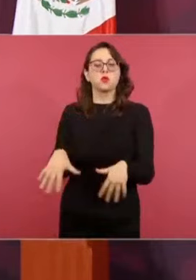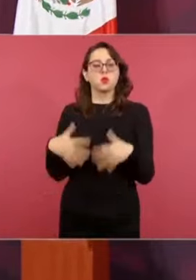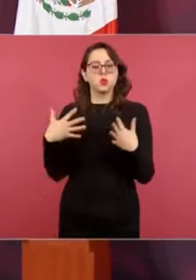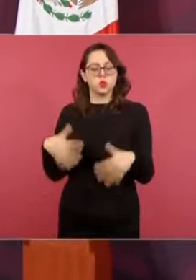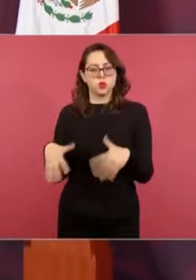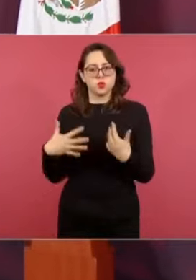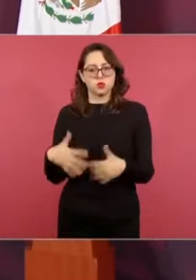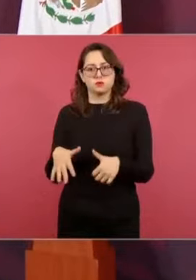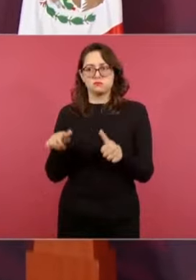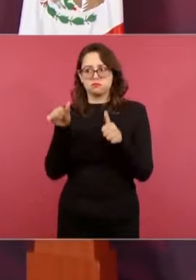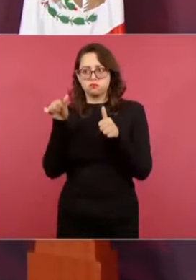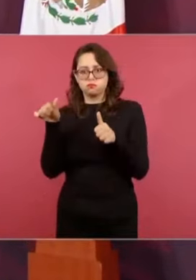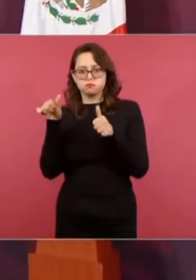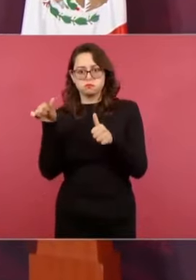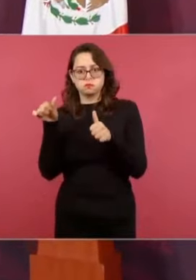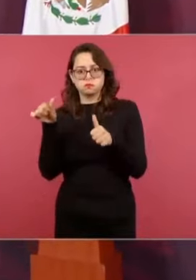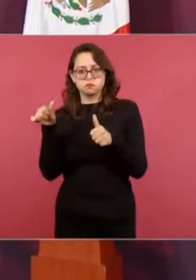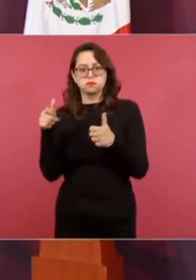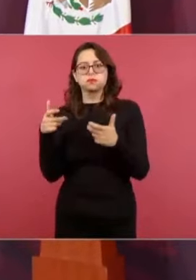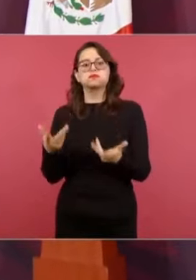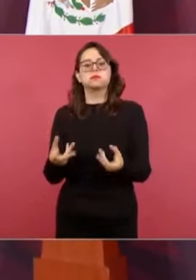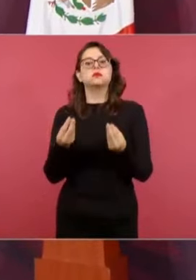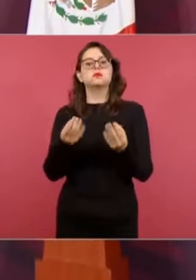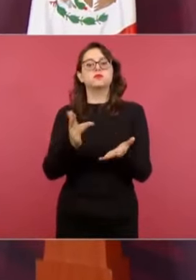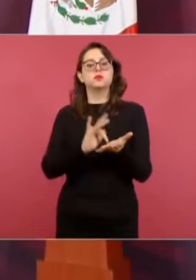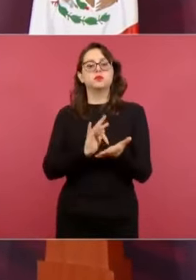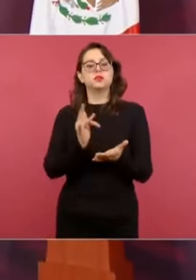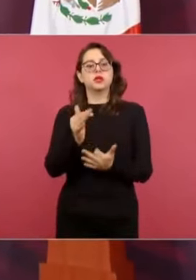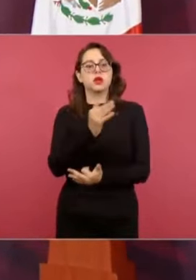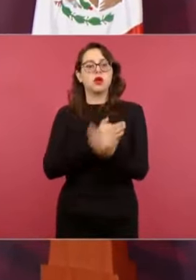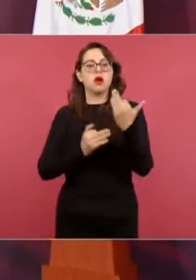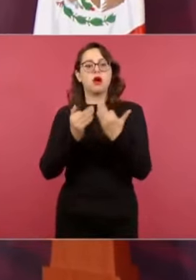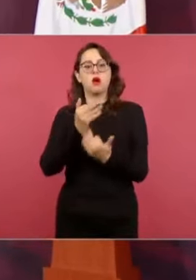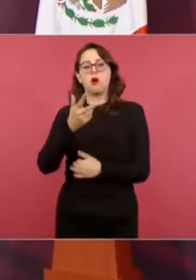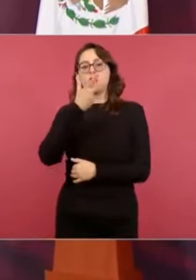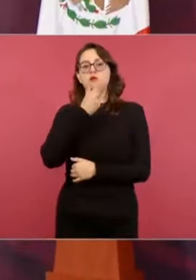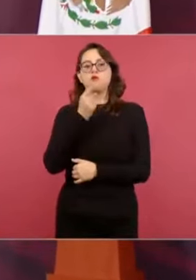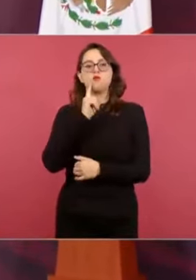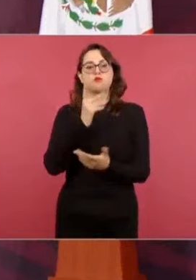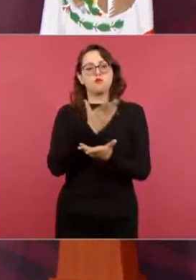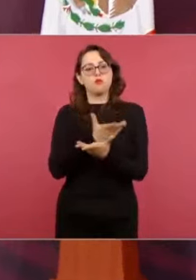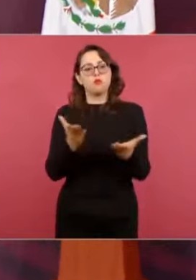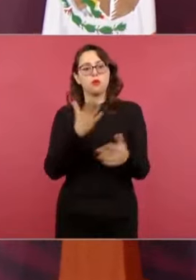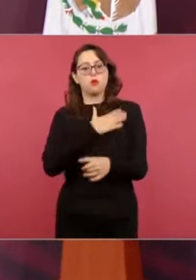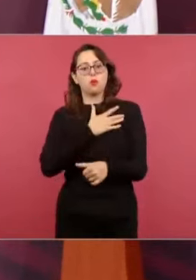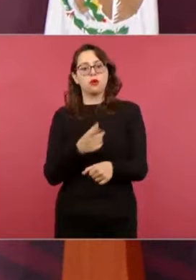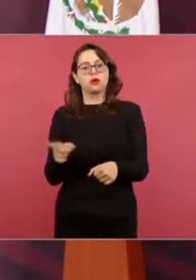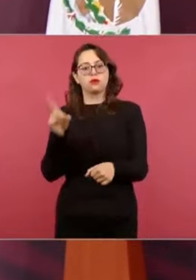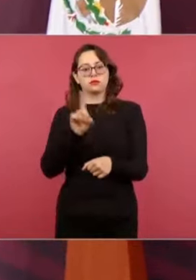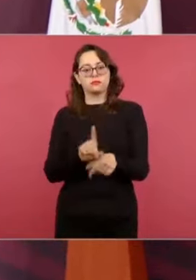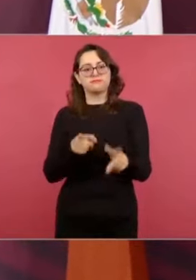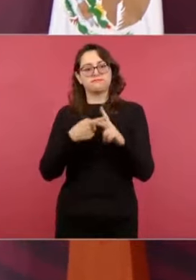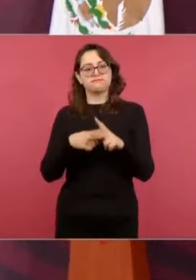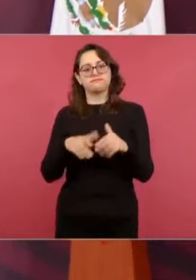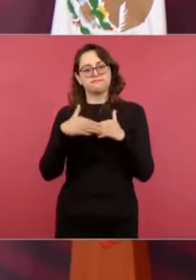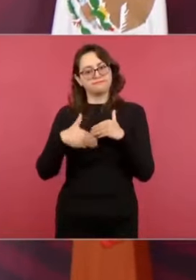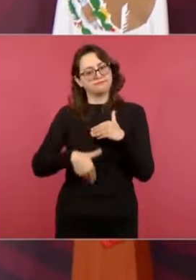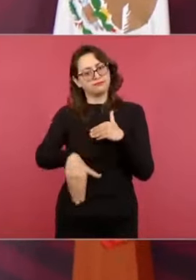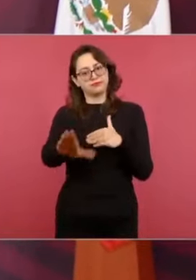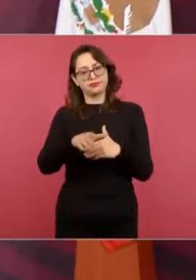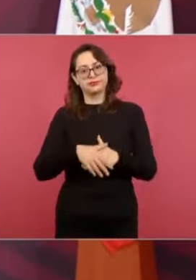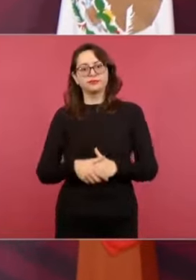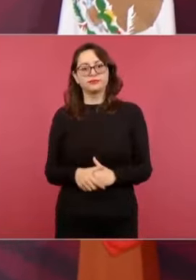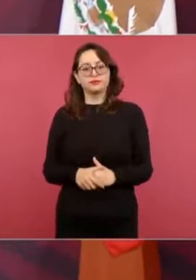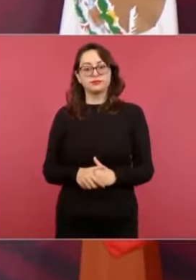pendientes. Muchísimas gracias a todas, a todos, que tengamos muy buen inicio de semana.